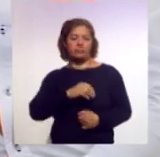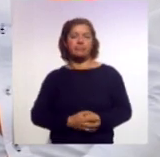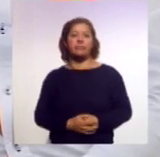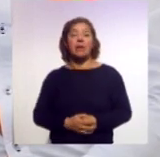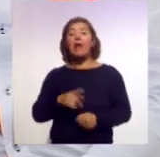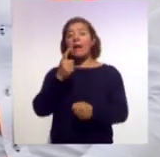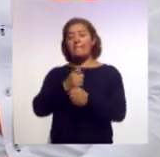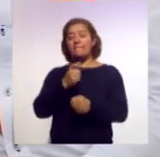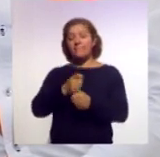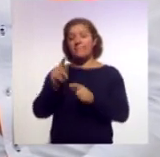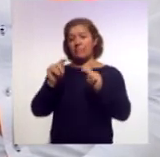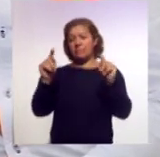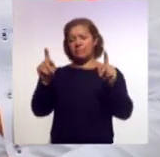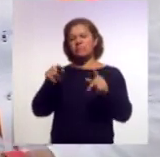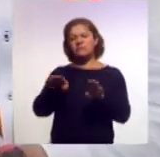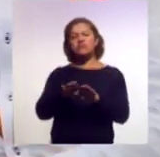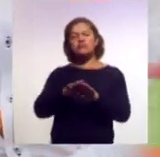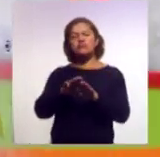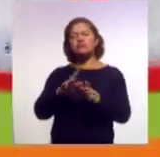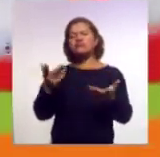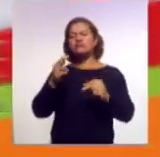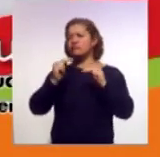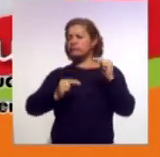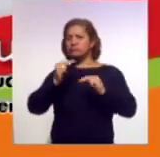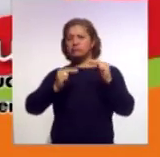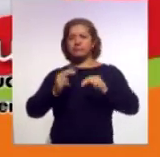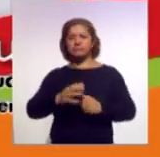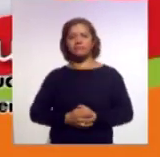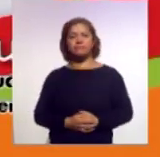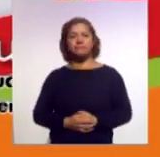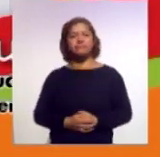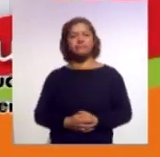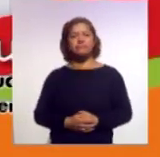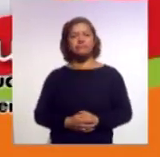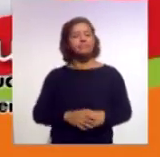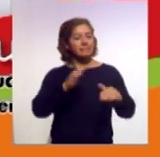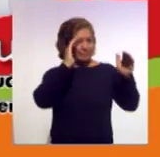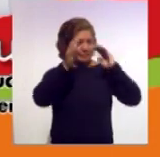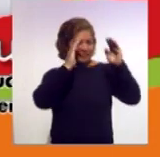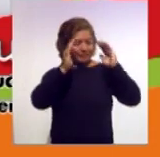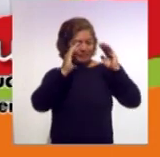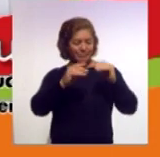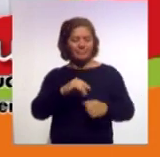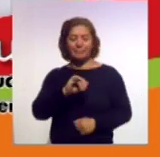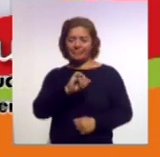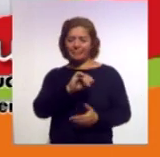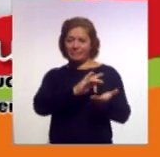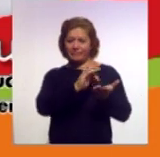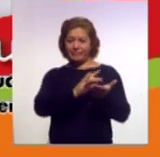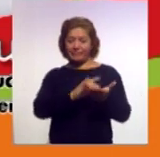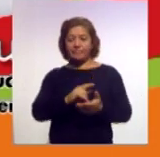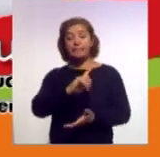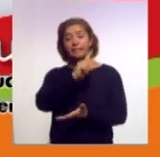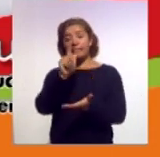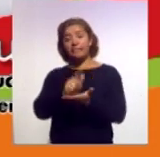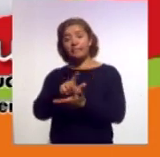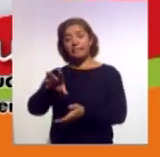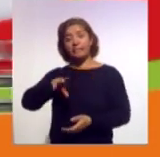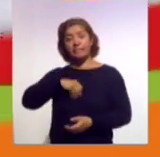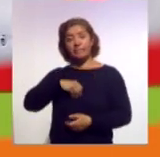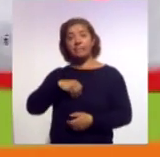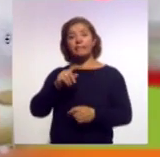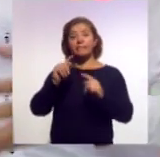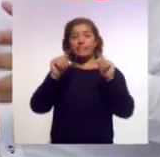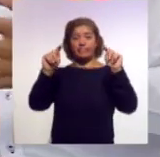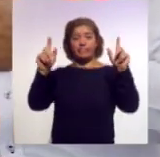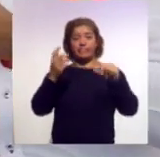yo saber cómo es que están reguladas. Bien, muchas gracias Mariana de nuevo por el espacio. bueno, la ley de adopciones en el estado de Tlaxcala